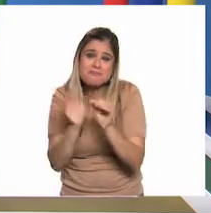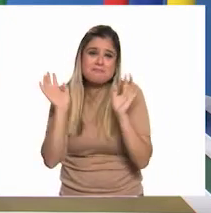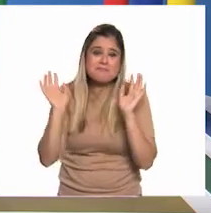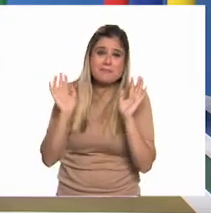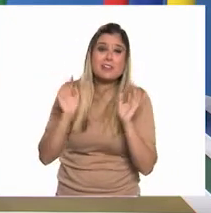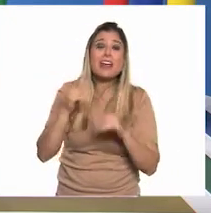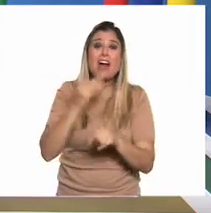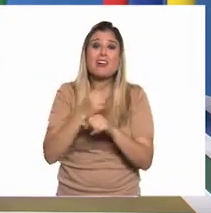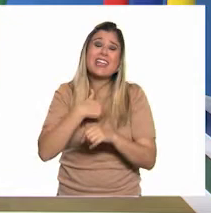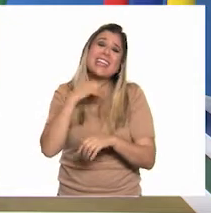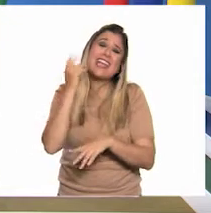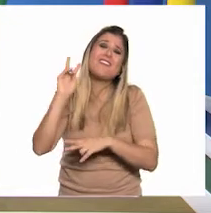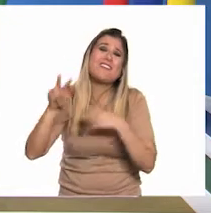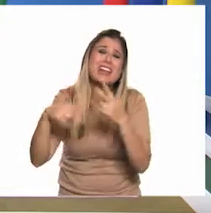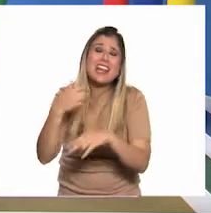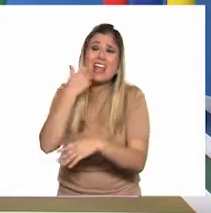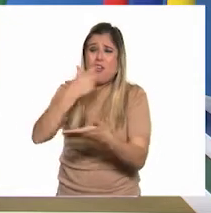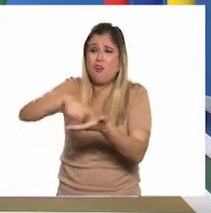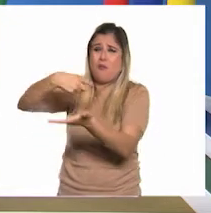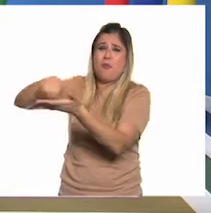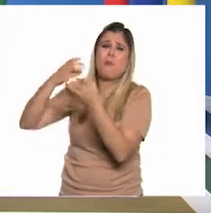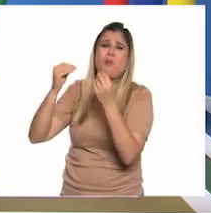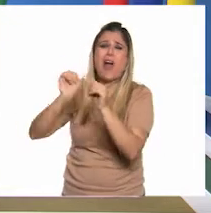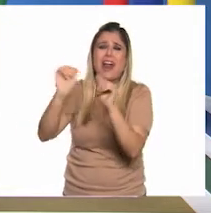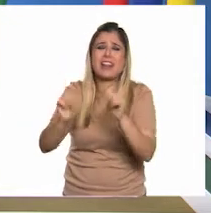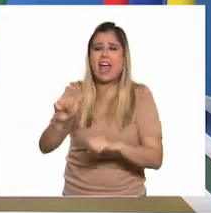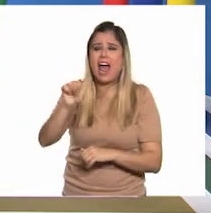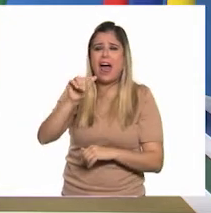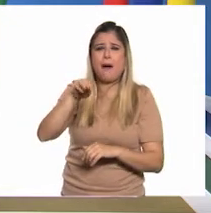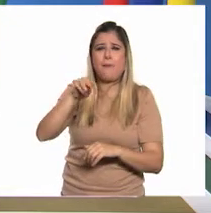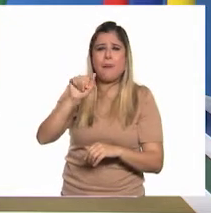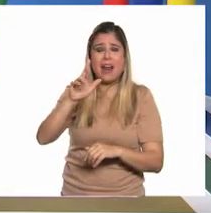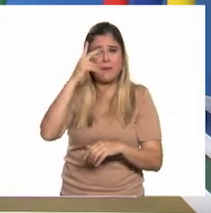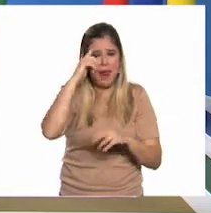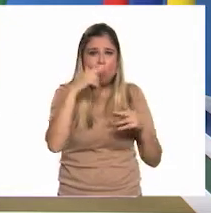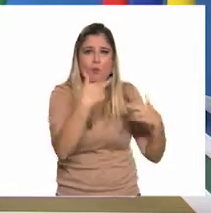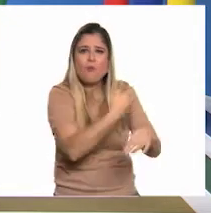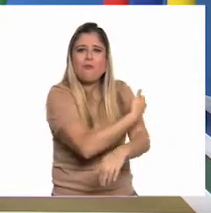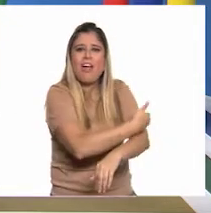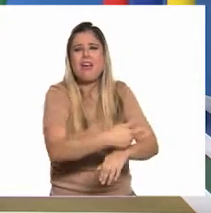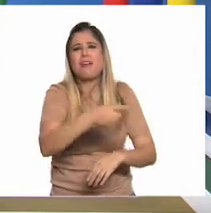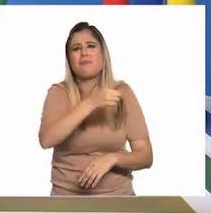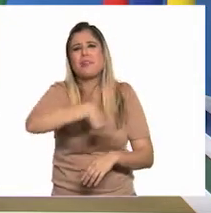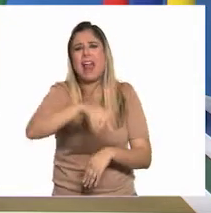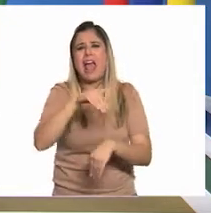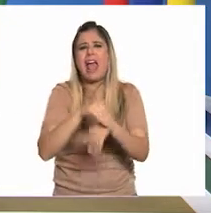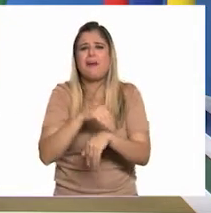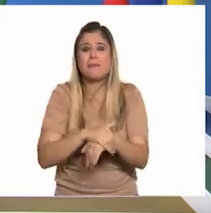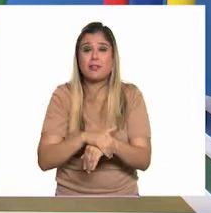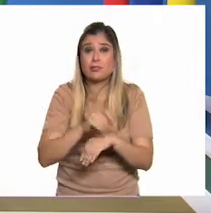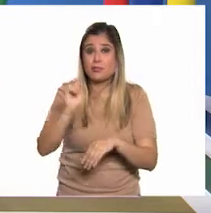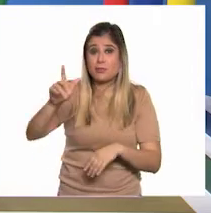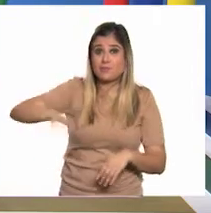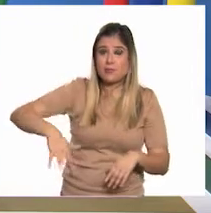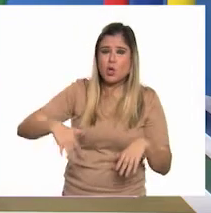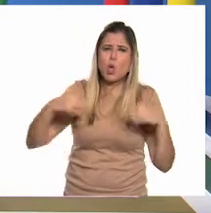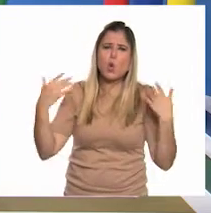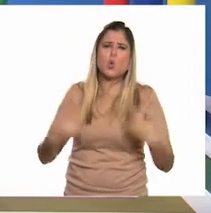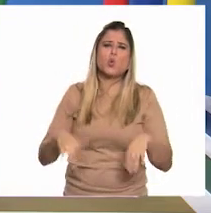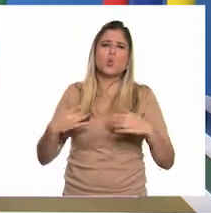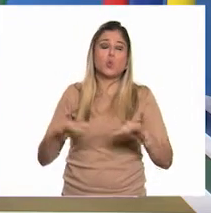aumentaron las ganas de ir. Quiero comprar mucha artesanía de ámbar para regalar a mi familia o a mis amigos. Y como dijo, ¡qué gran